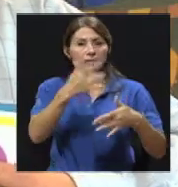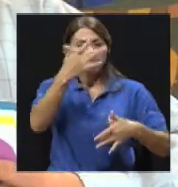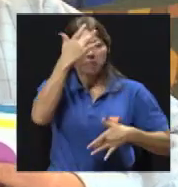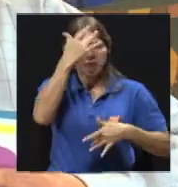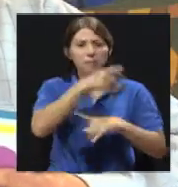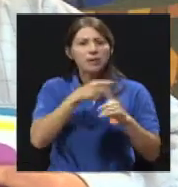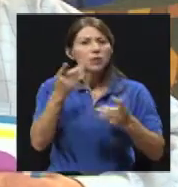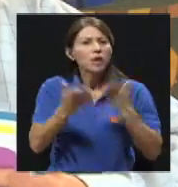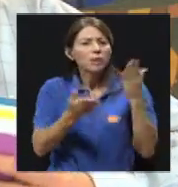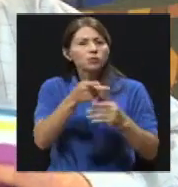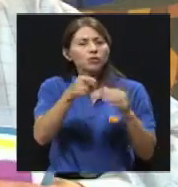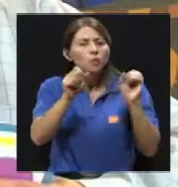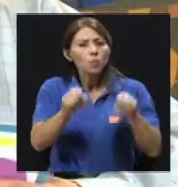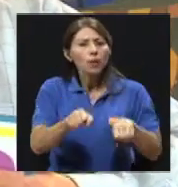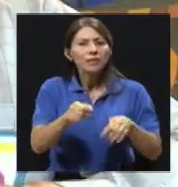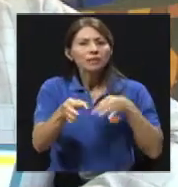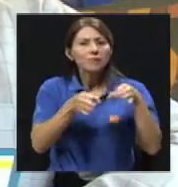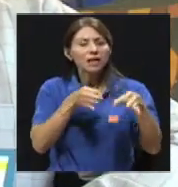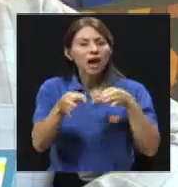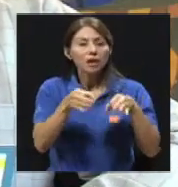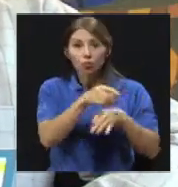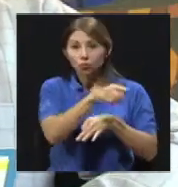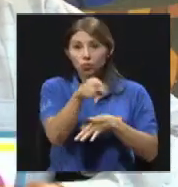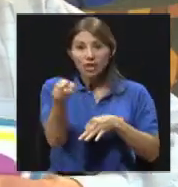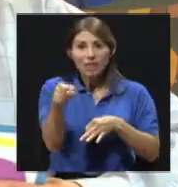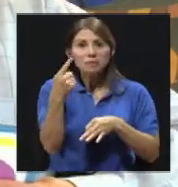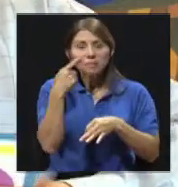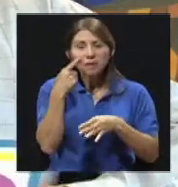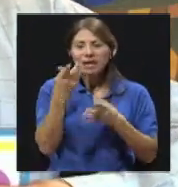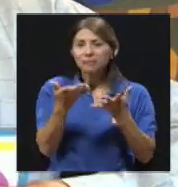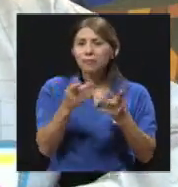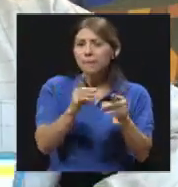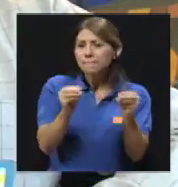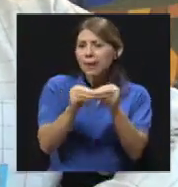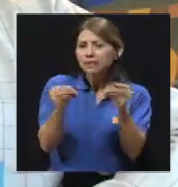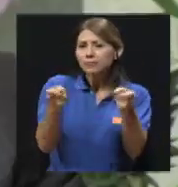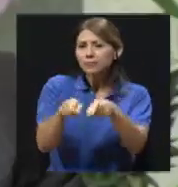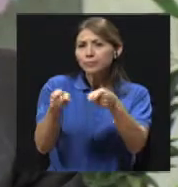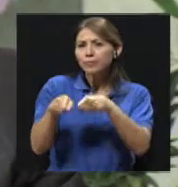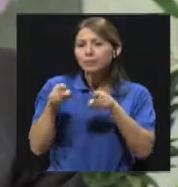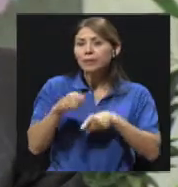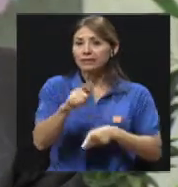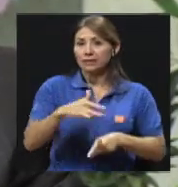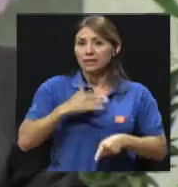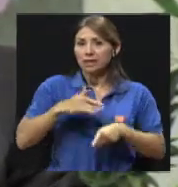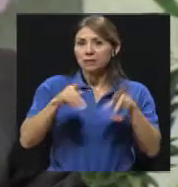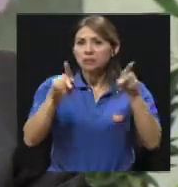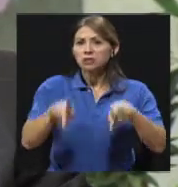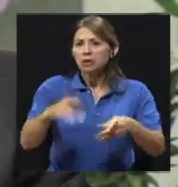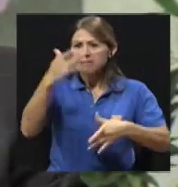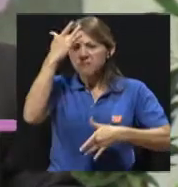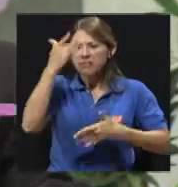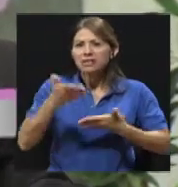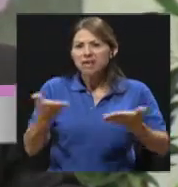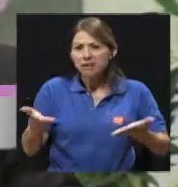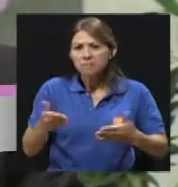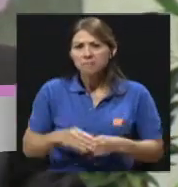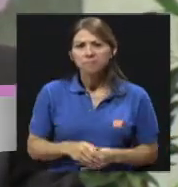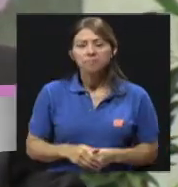los síntomas que más comúnmente a ustedes como cirujanos les toca ver en los pacientes. Sí, doctor, con mucho gusto.